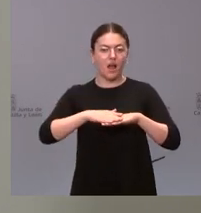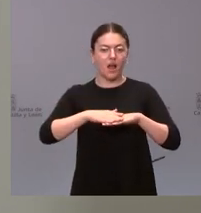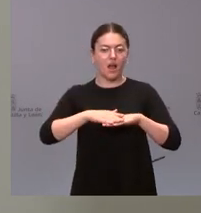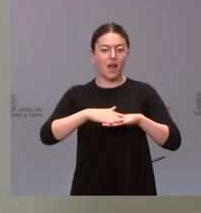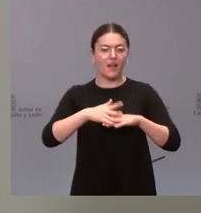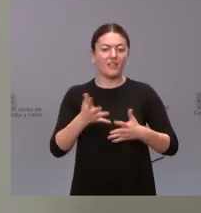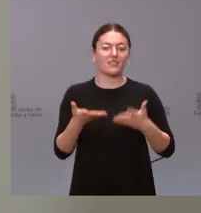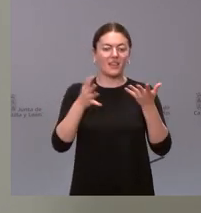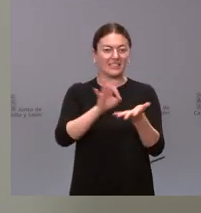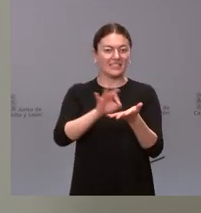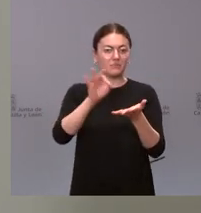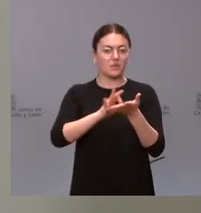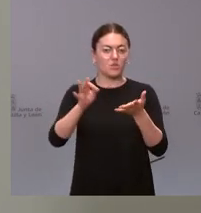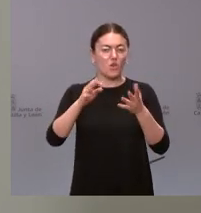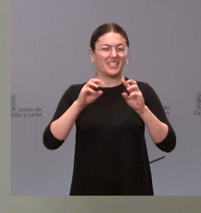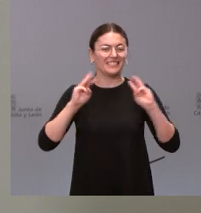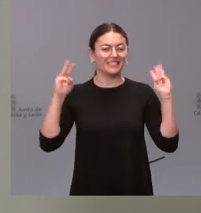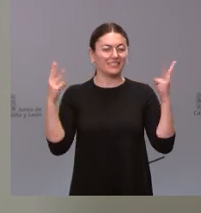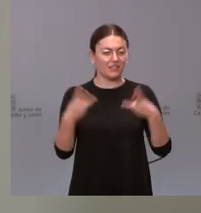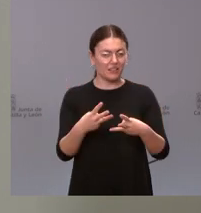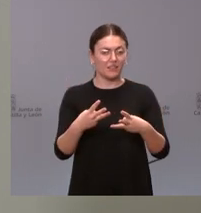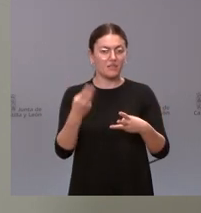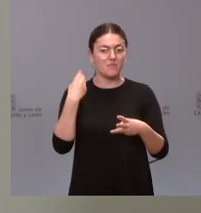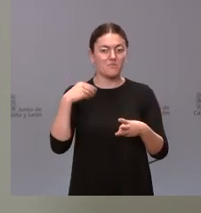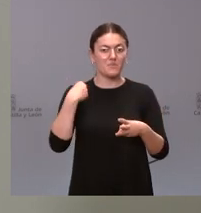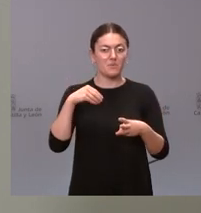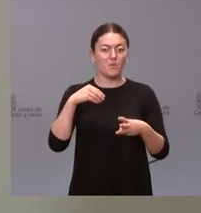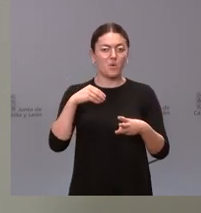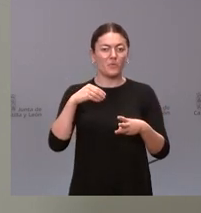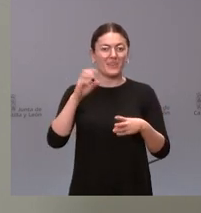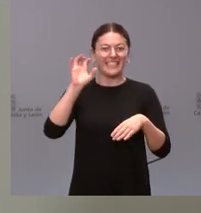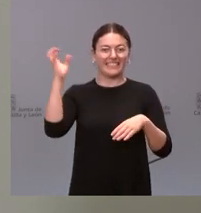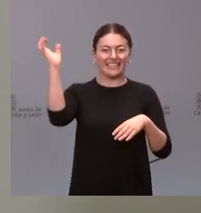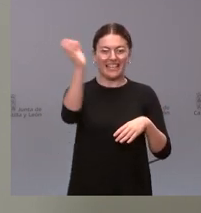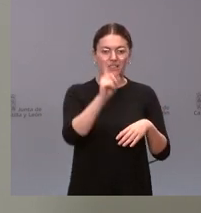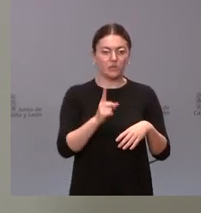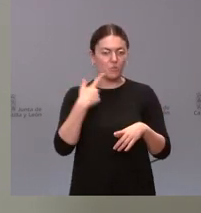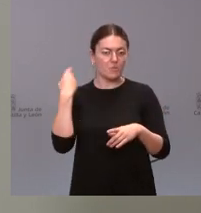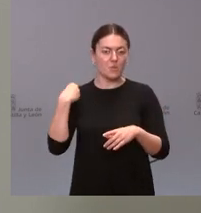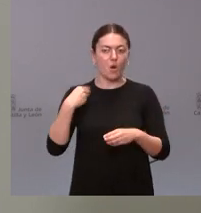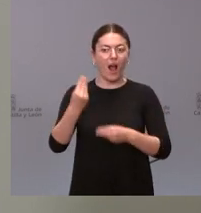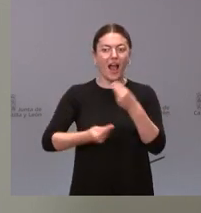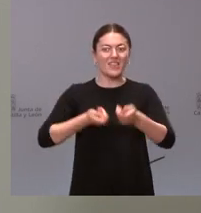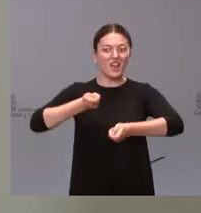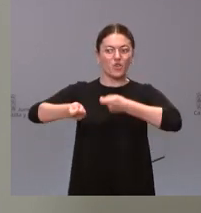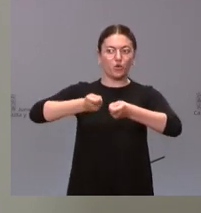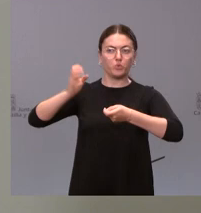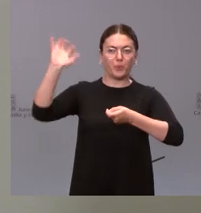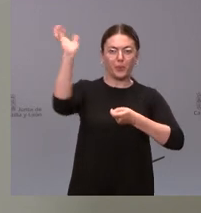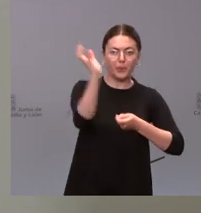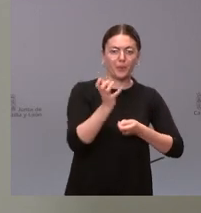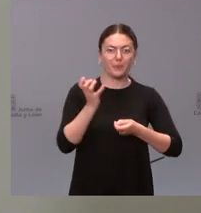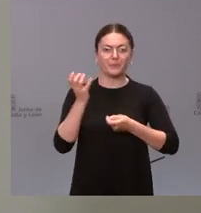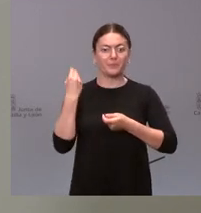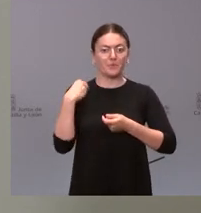de internet a través ya no de satélite sino de elementos dirigibles que son referencia en el ámbito